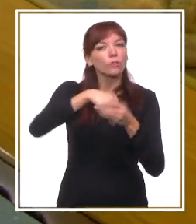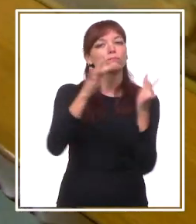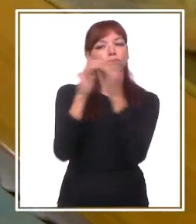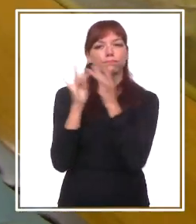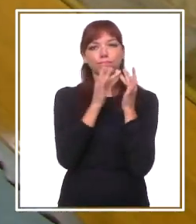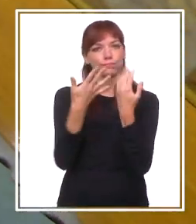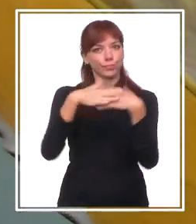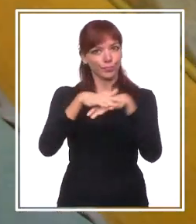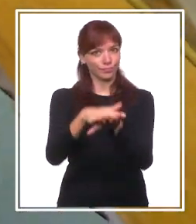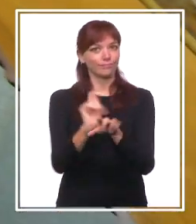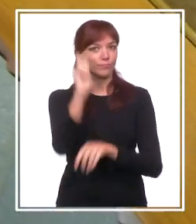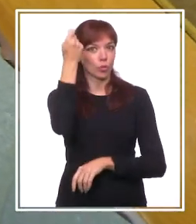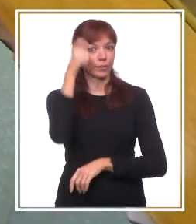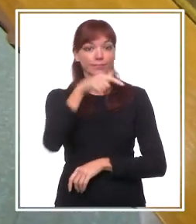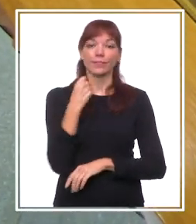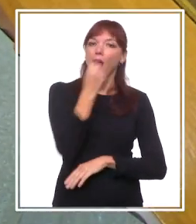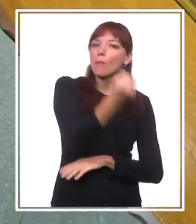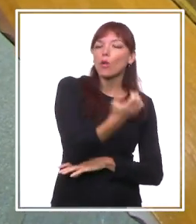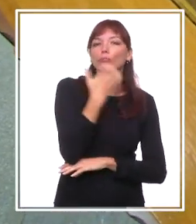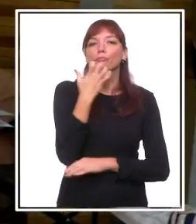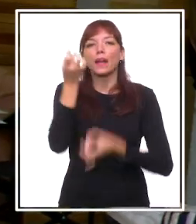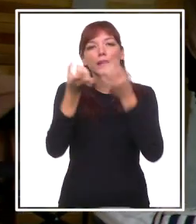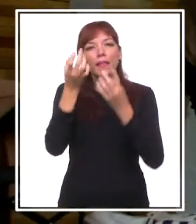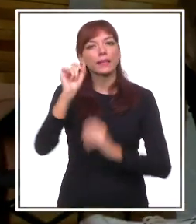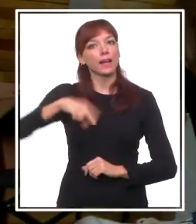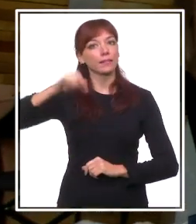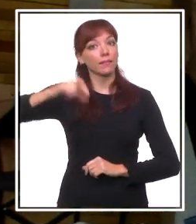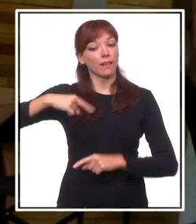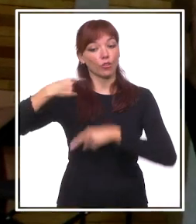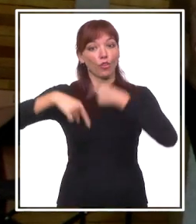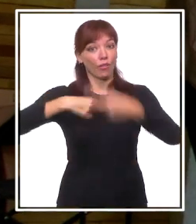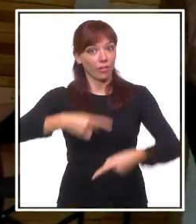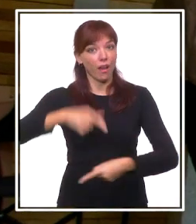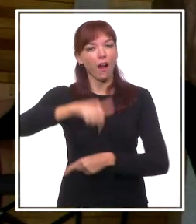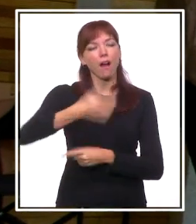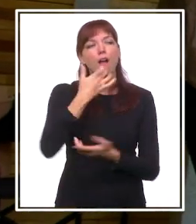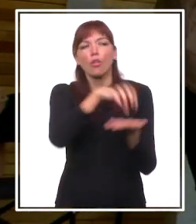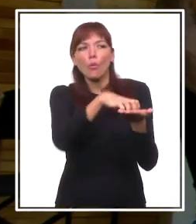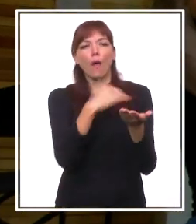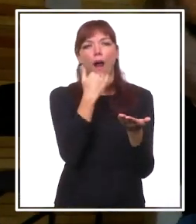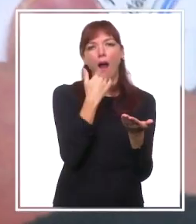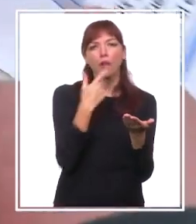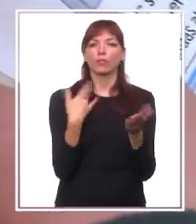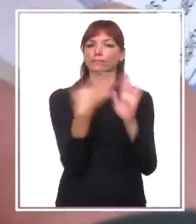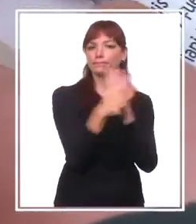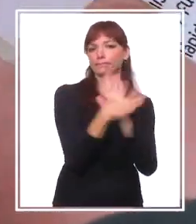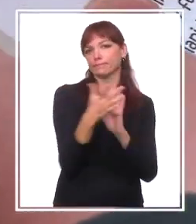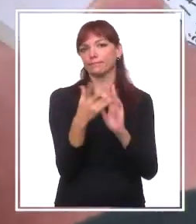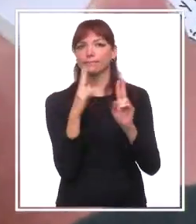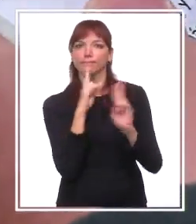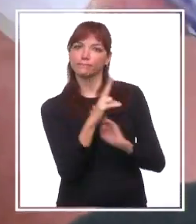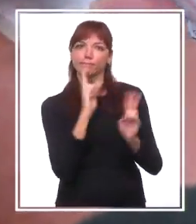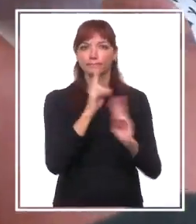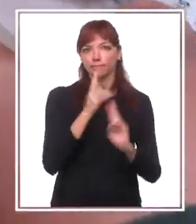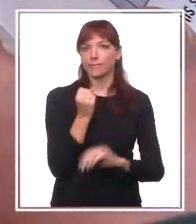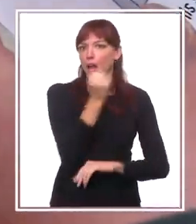El apoyo que yo realizo con ellos es las actividades que vamos haciendo diariamente, cualquier duda yo se las voy resolviendo para que